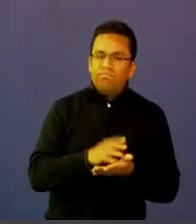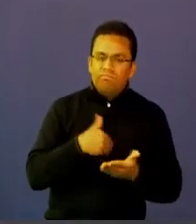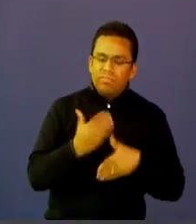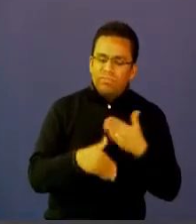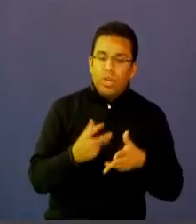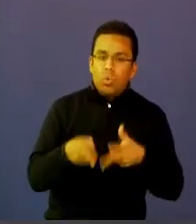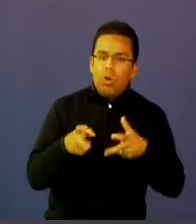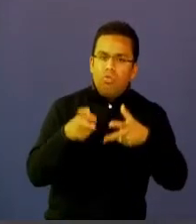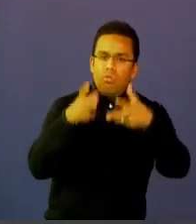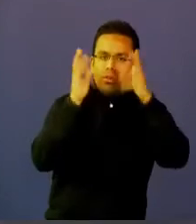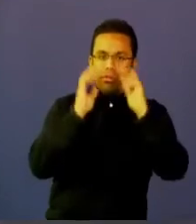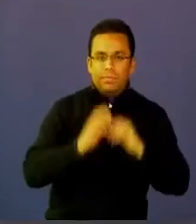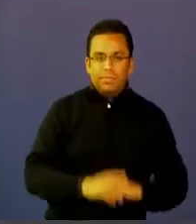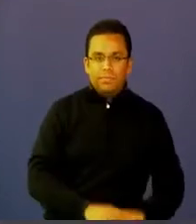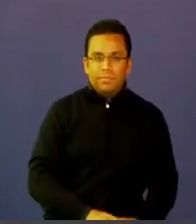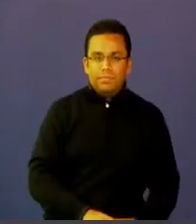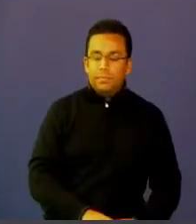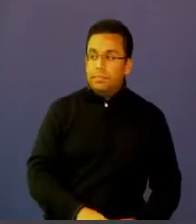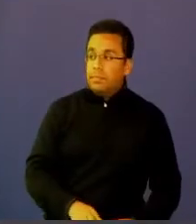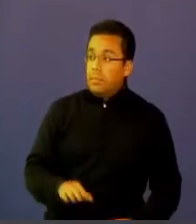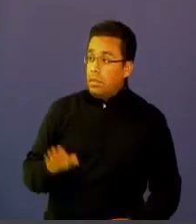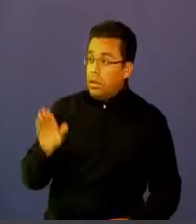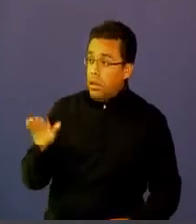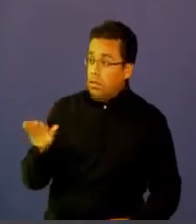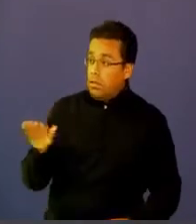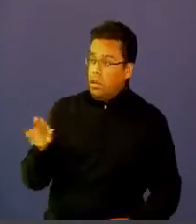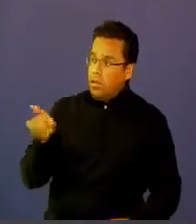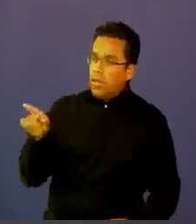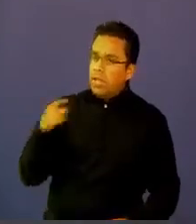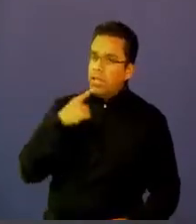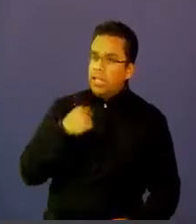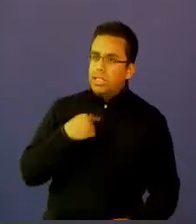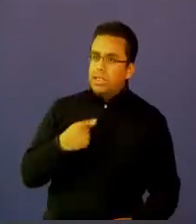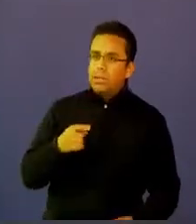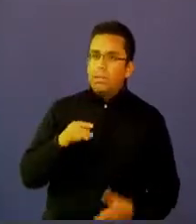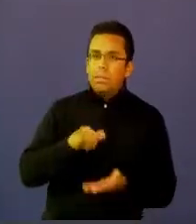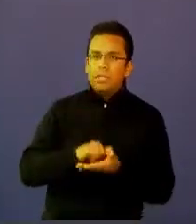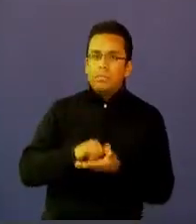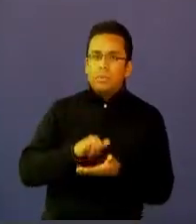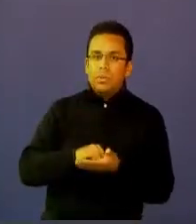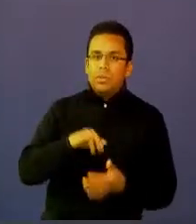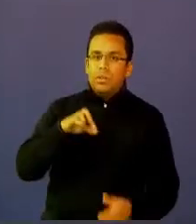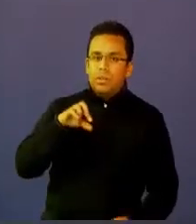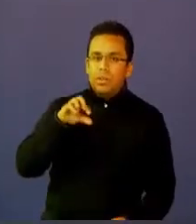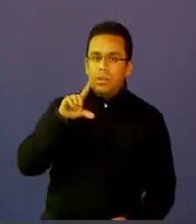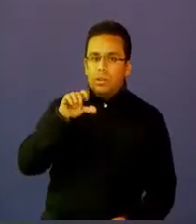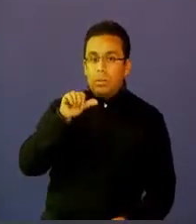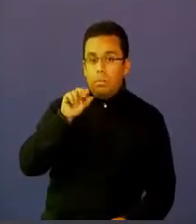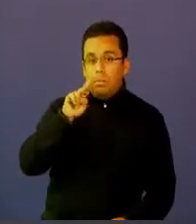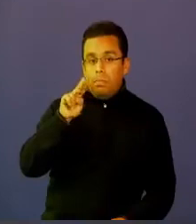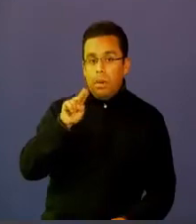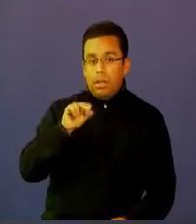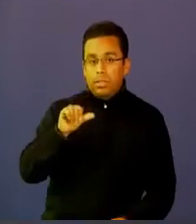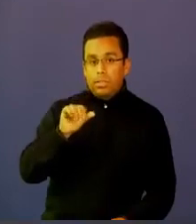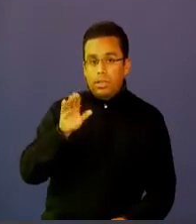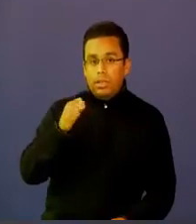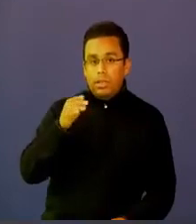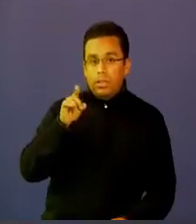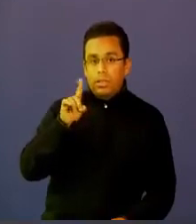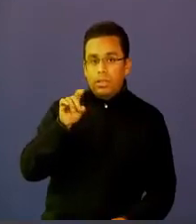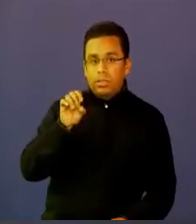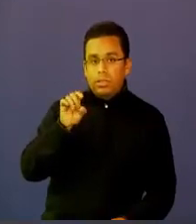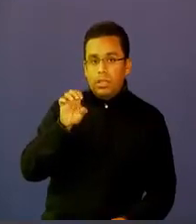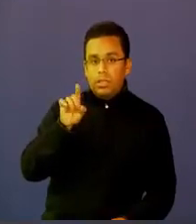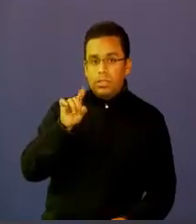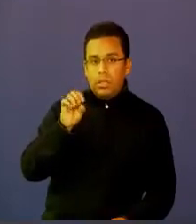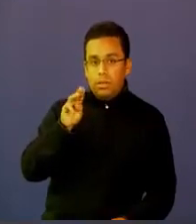Carlos usted ha dicho una palabra que a me gusta decir que es la palabra plaza sésamo porque creo que es justamente la palabra